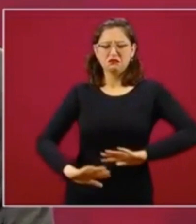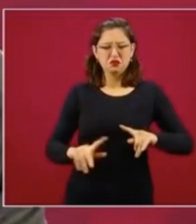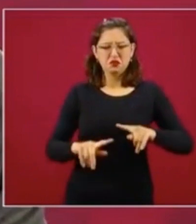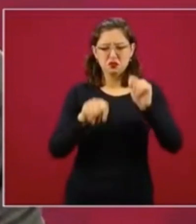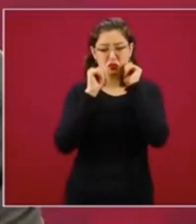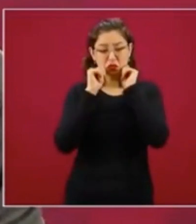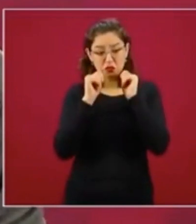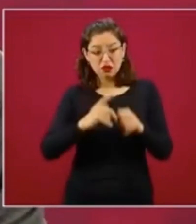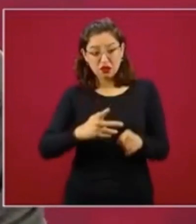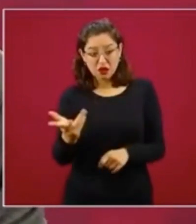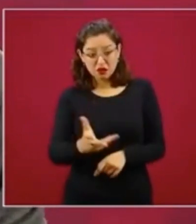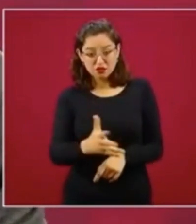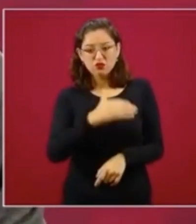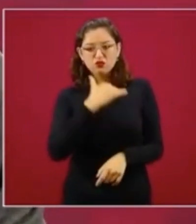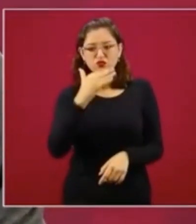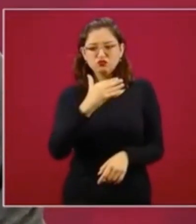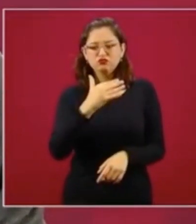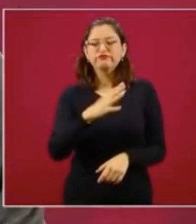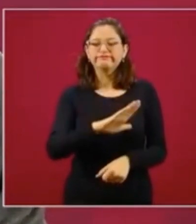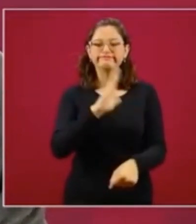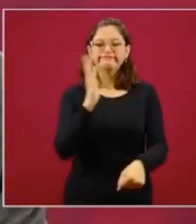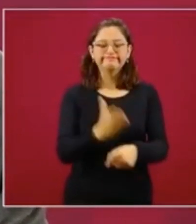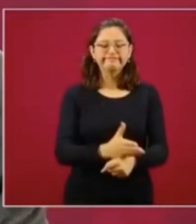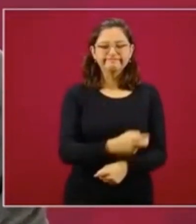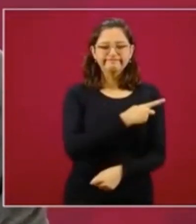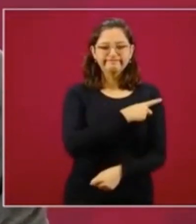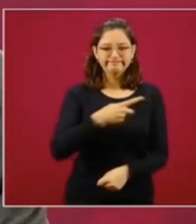comete un acto de corrupción tiene que ser castigado.